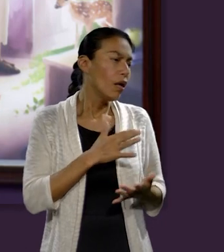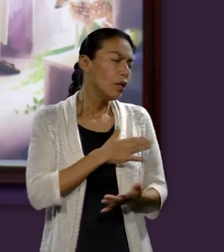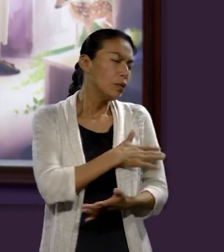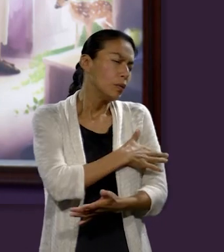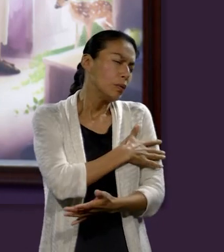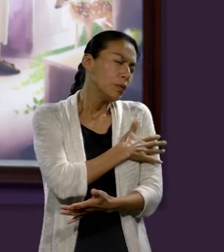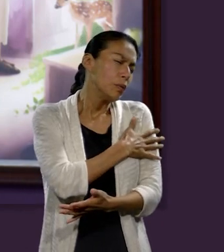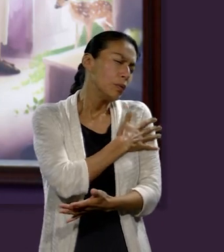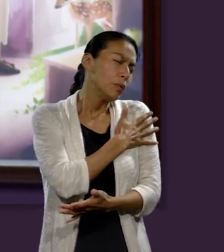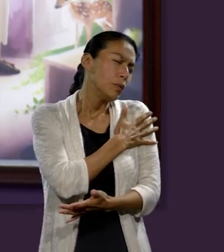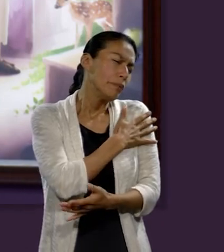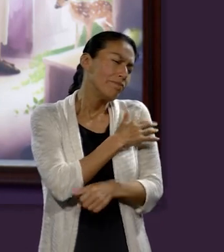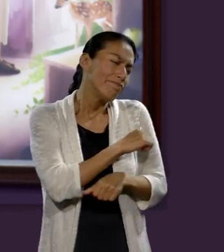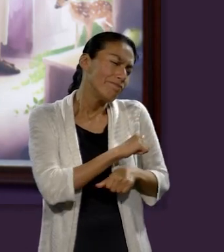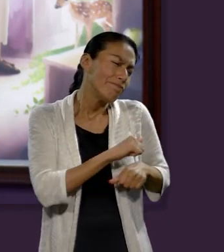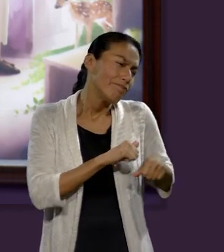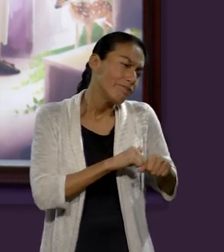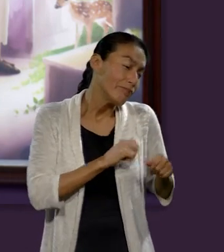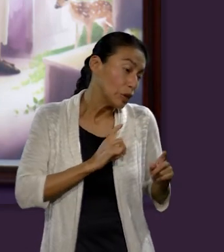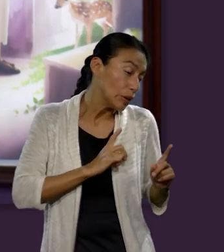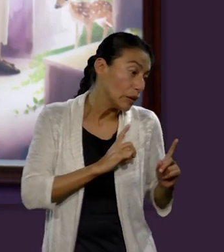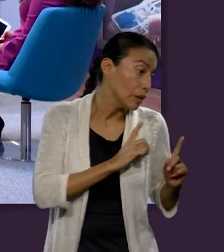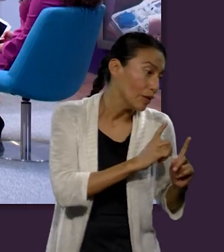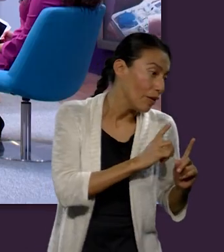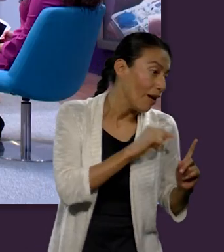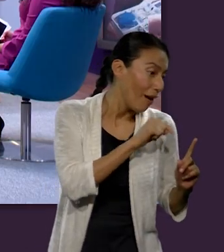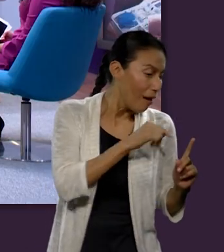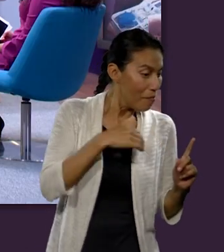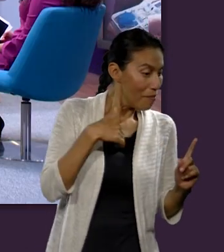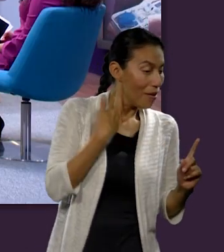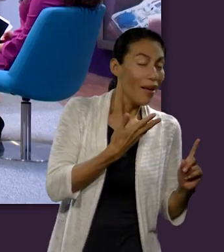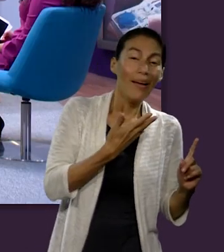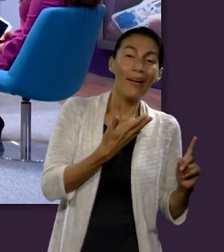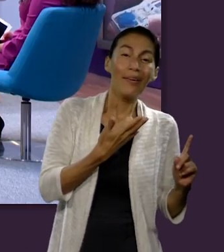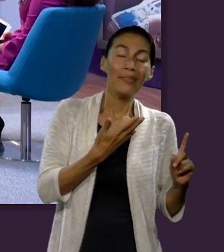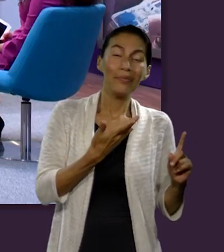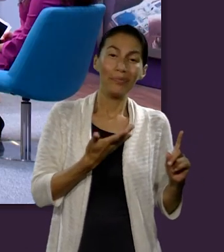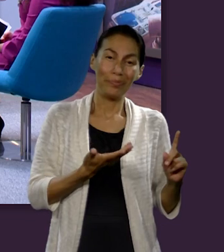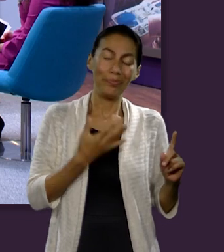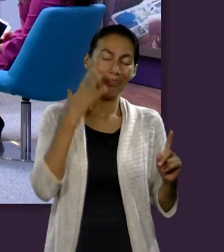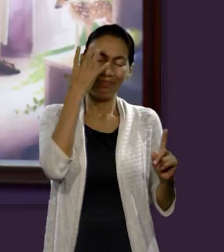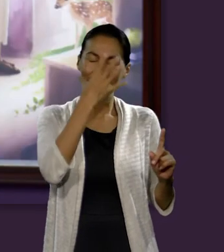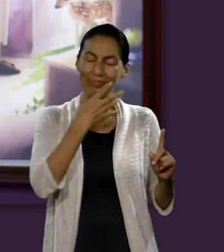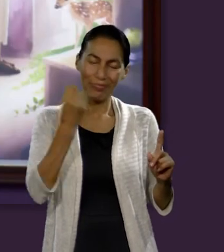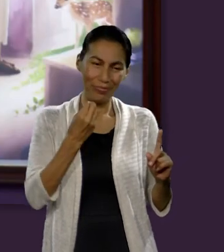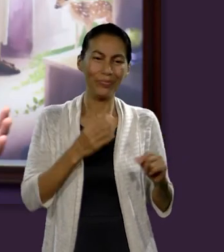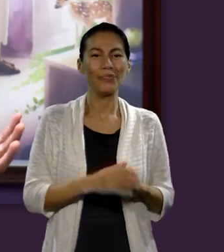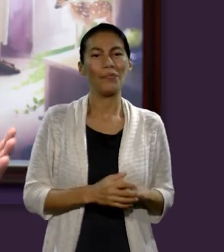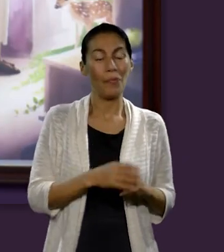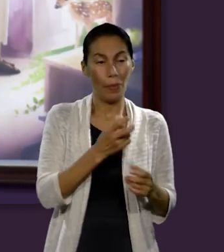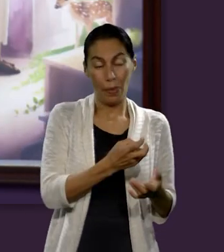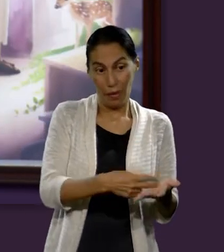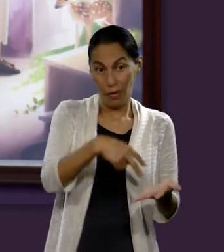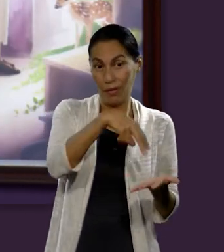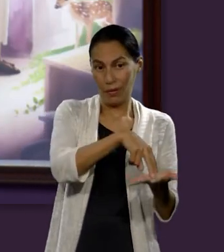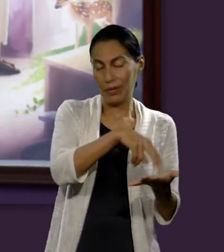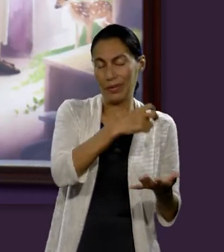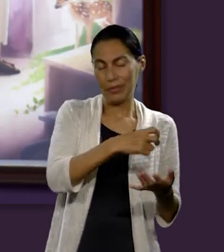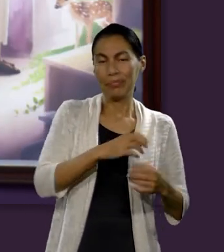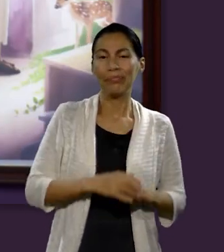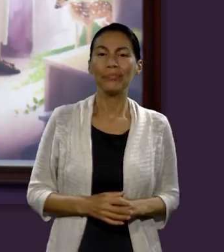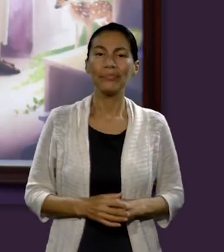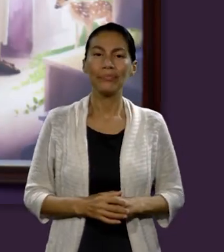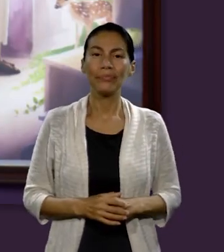de las personas que estaban sufriendo en ese momento. Se acercó y realizó un milagro quizá de lo más grande, que es una